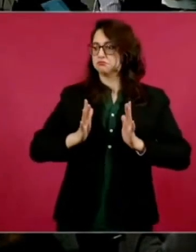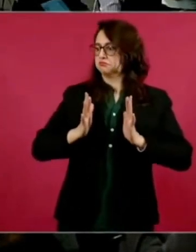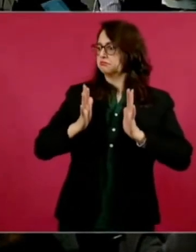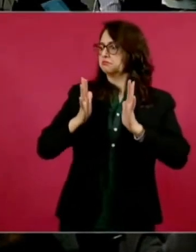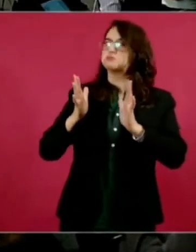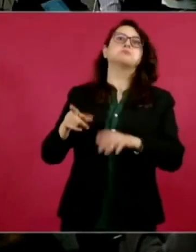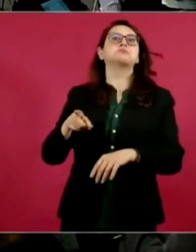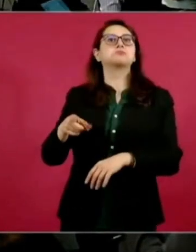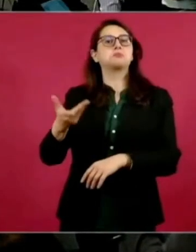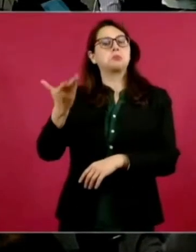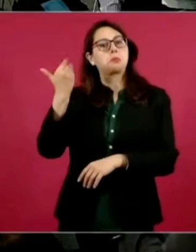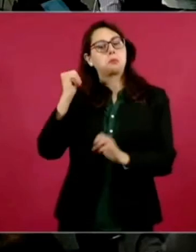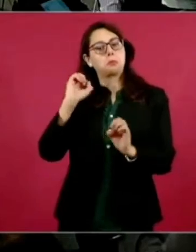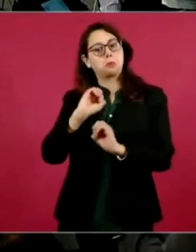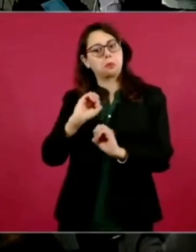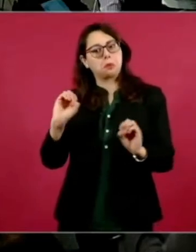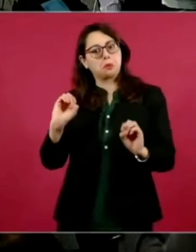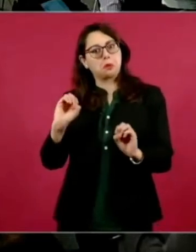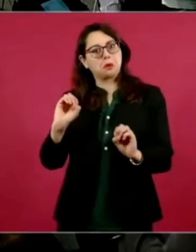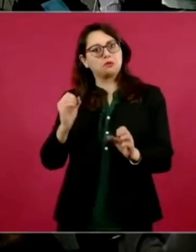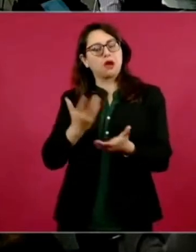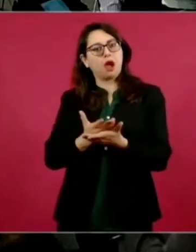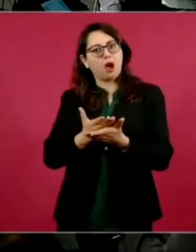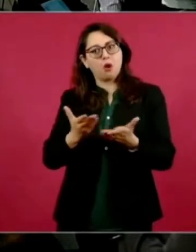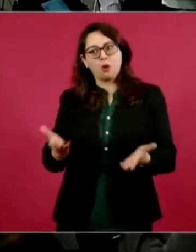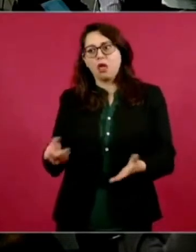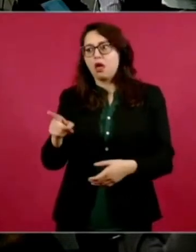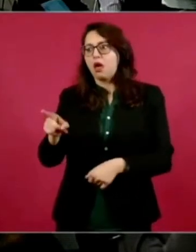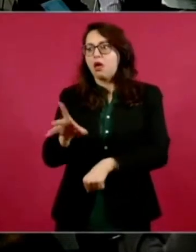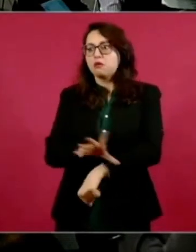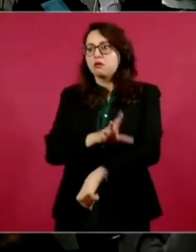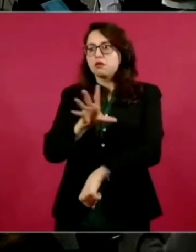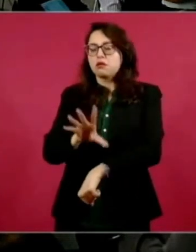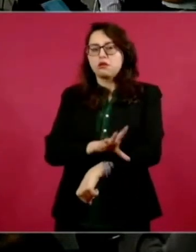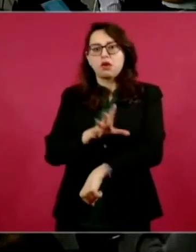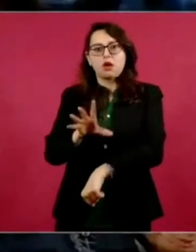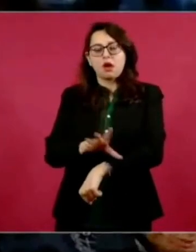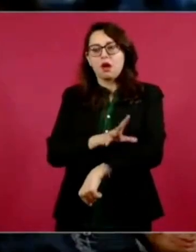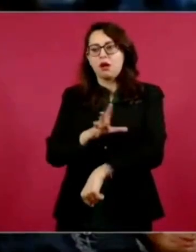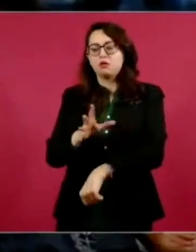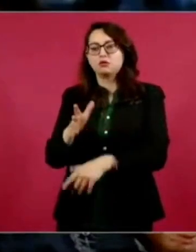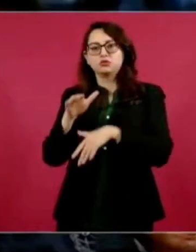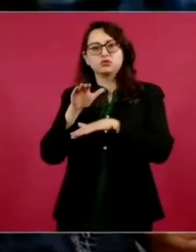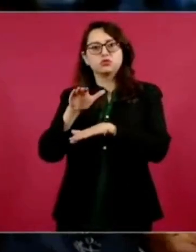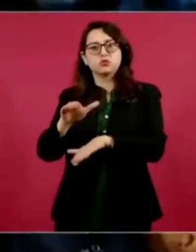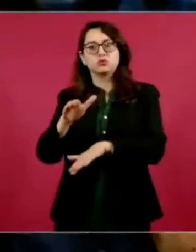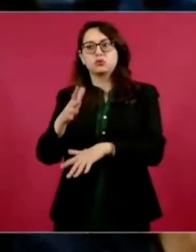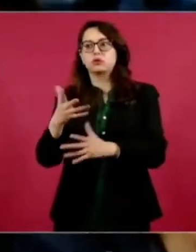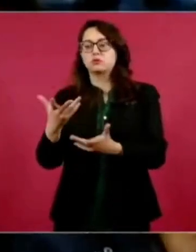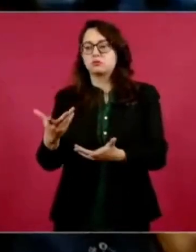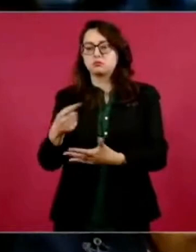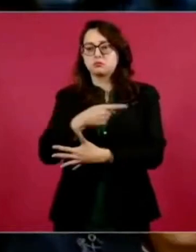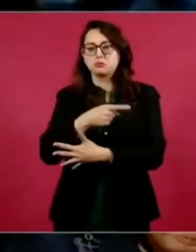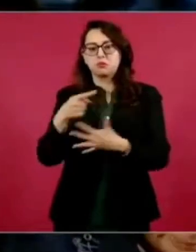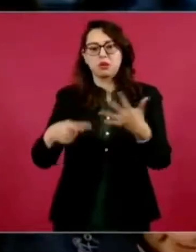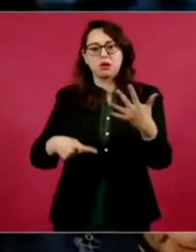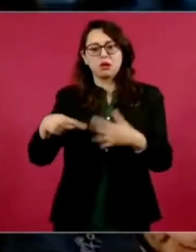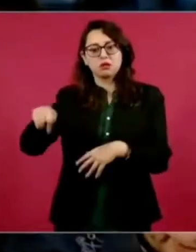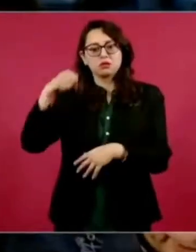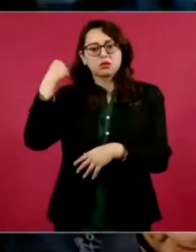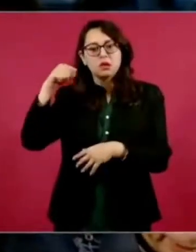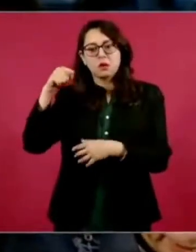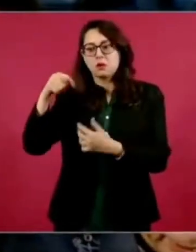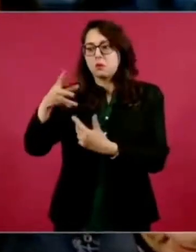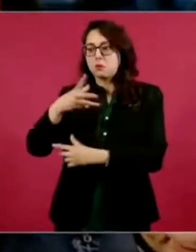ha sumado a este crecimiento dentro del sector energético. ¿Qué opinión tiene usted en contraste con lo que dijo una de las candidatas